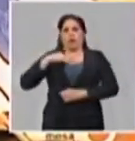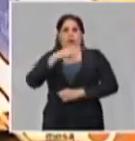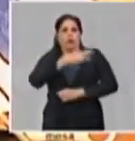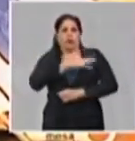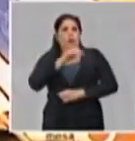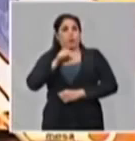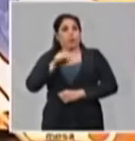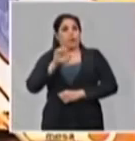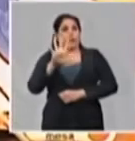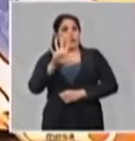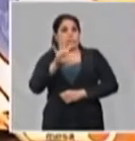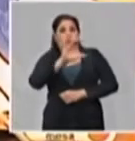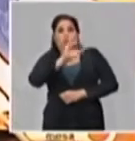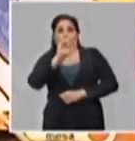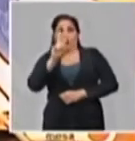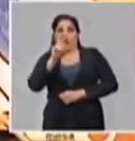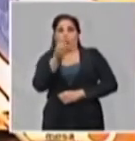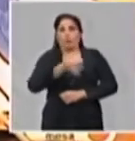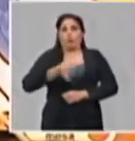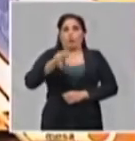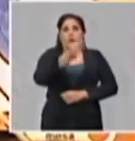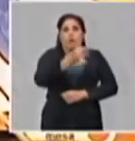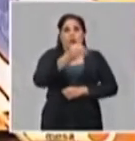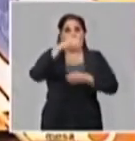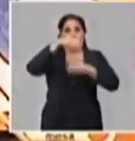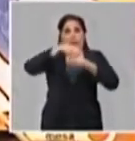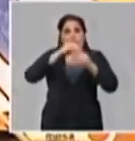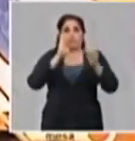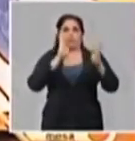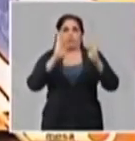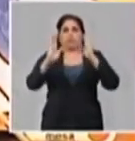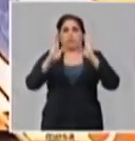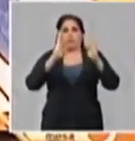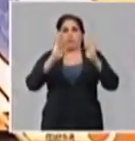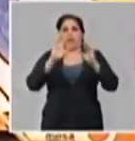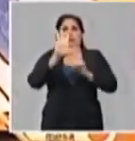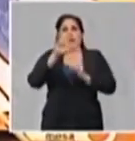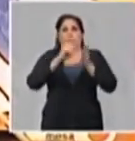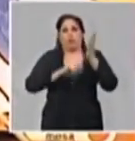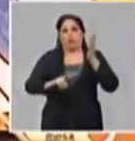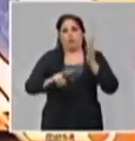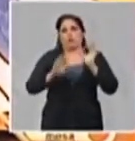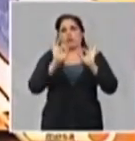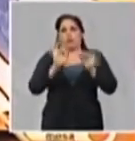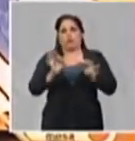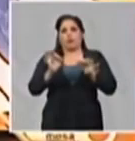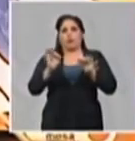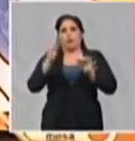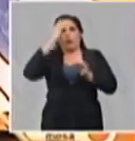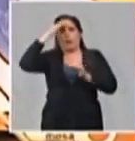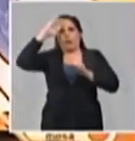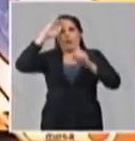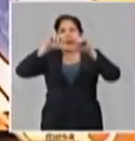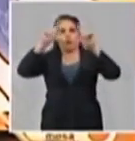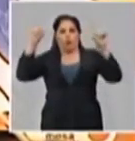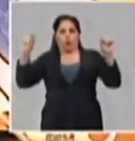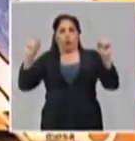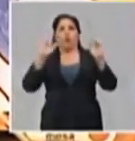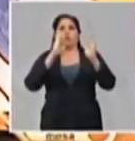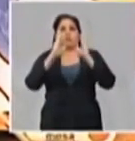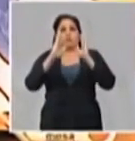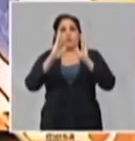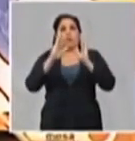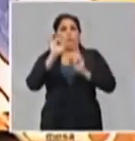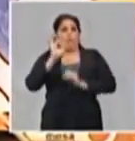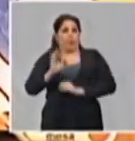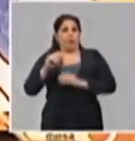los 52 municipios que integran estas cinco provincias centrales. Ahora, el propio